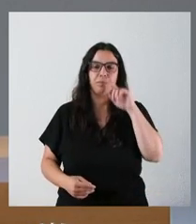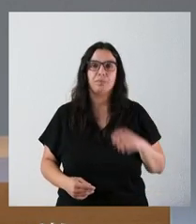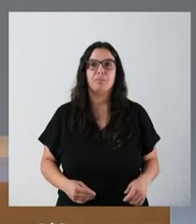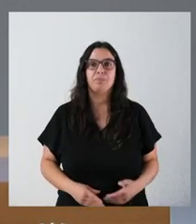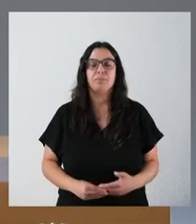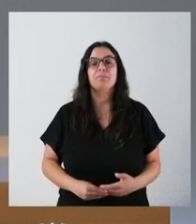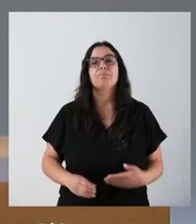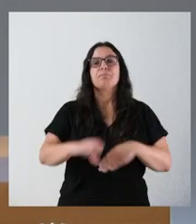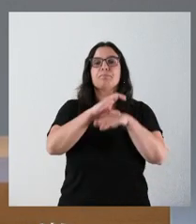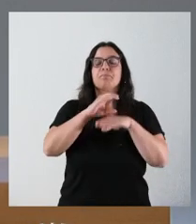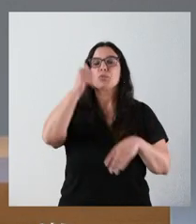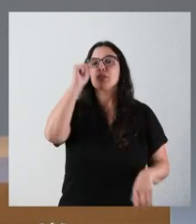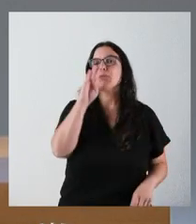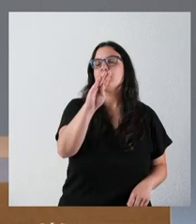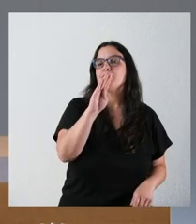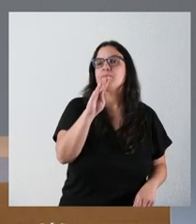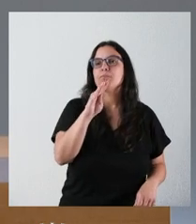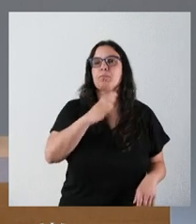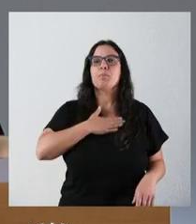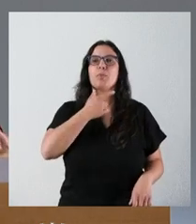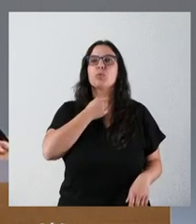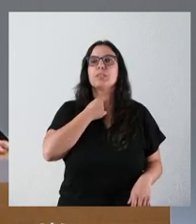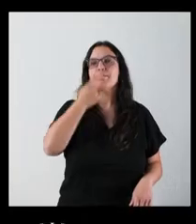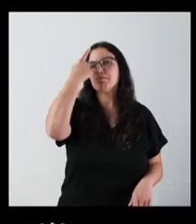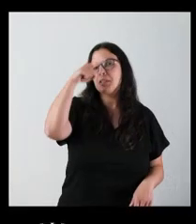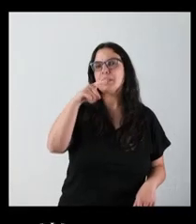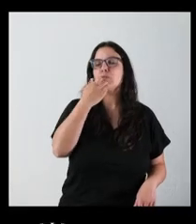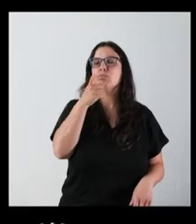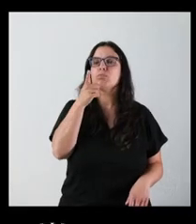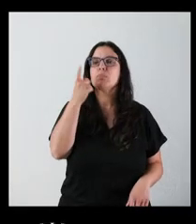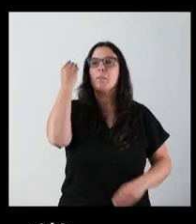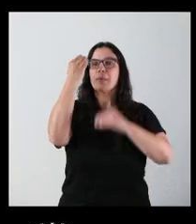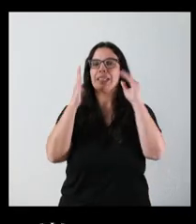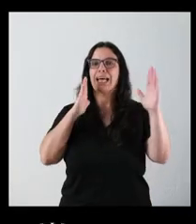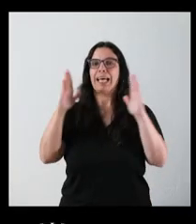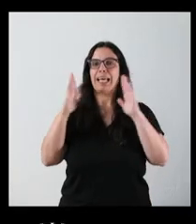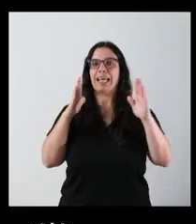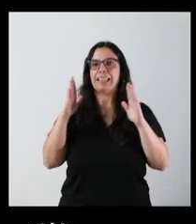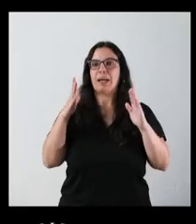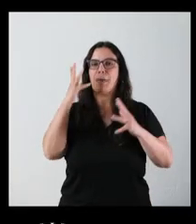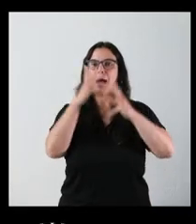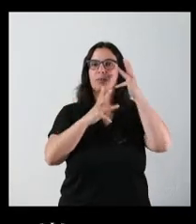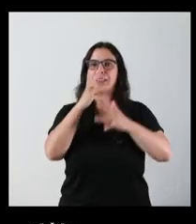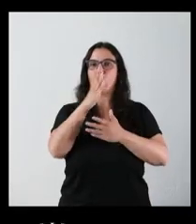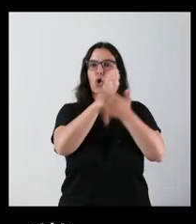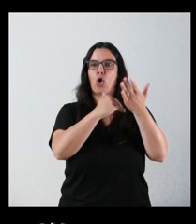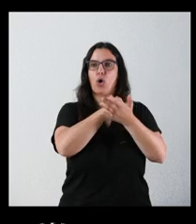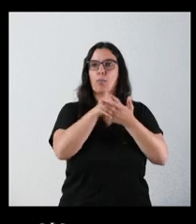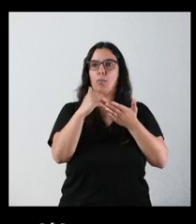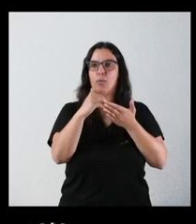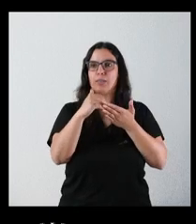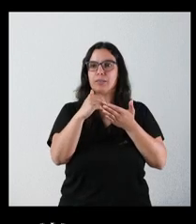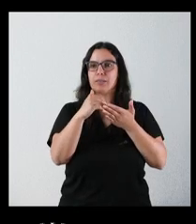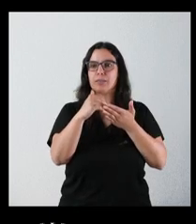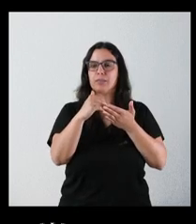Sí, consejero. A mí me gustaría saber si da usted por cerrada su etapa en la Administración autonómica, en la